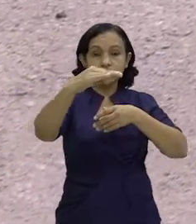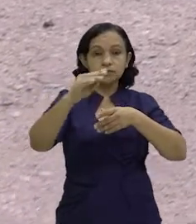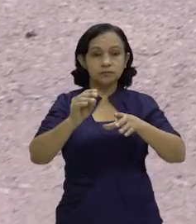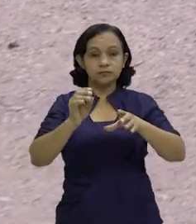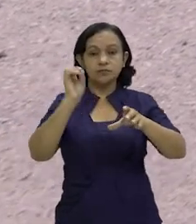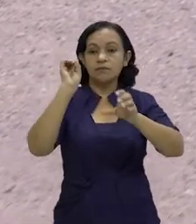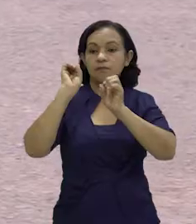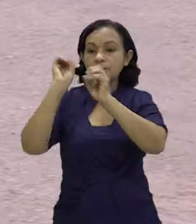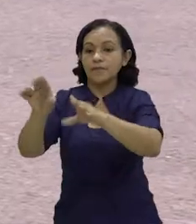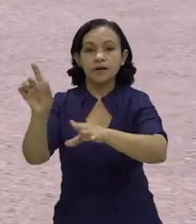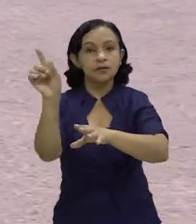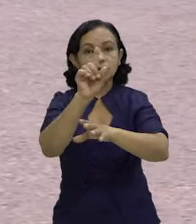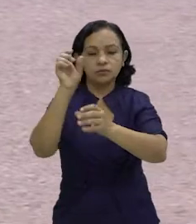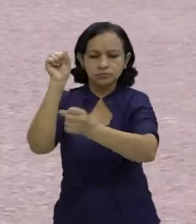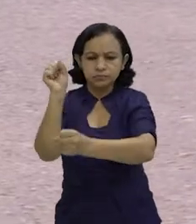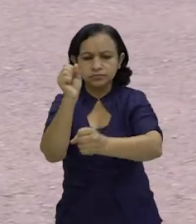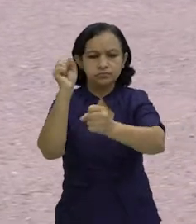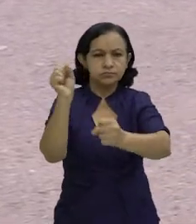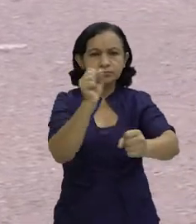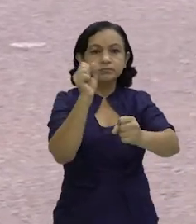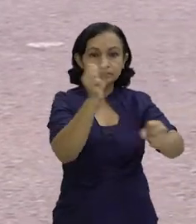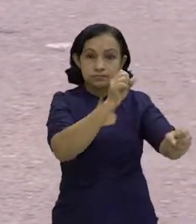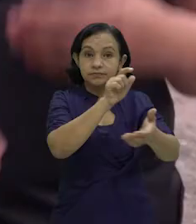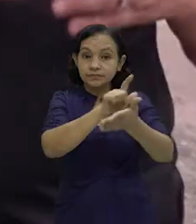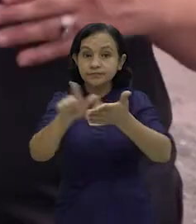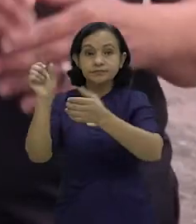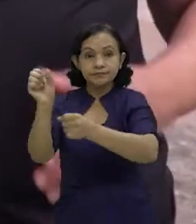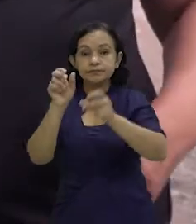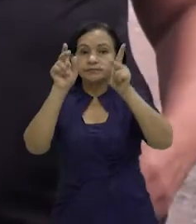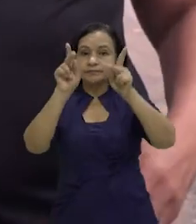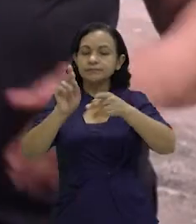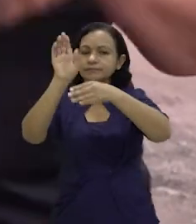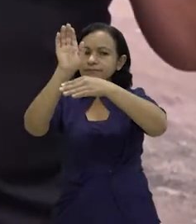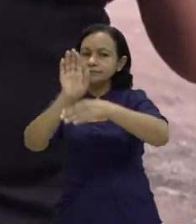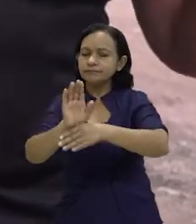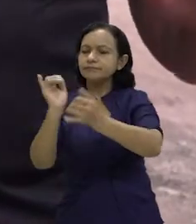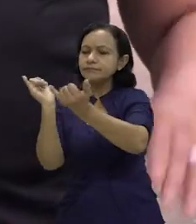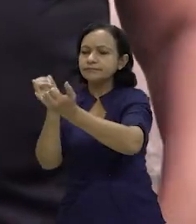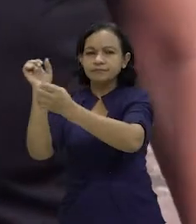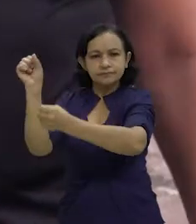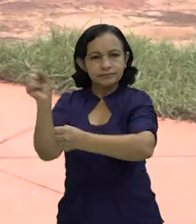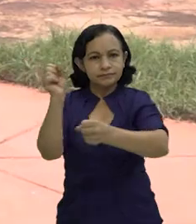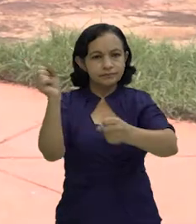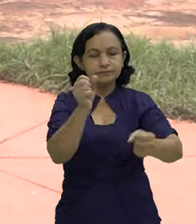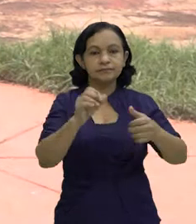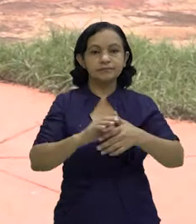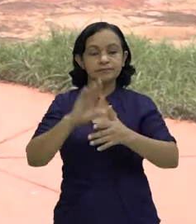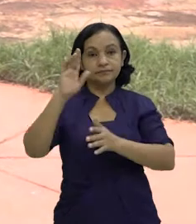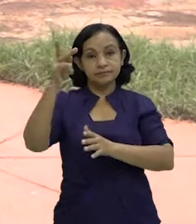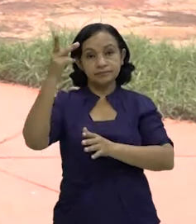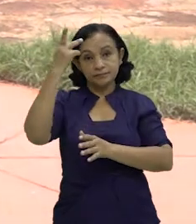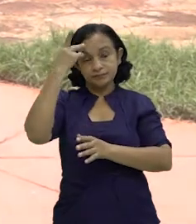no permito que tiremos la basura, siempre estoy barriendo todas estas cuadras, y así la gente se ha acostumbrado igual a la barrera aquí. Otra de las